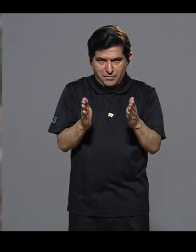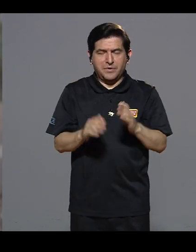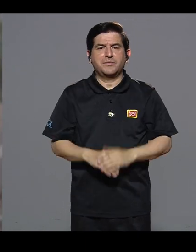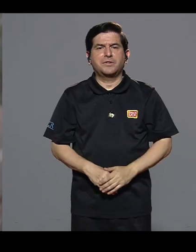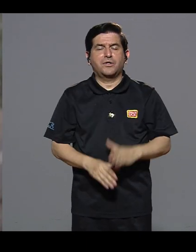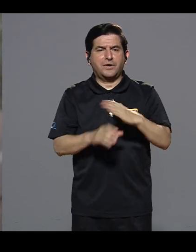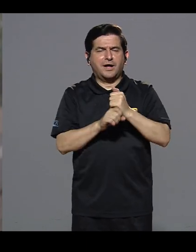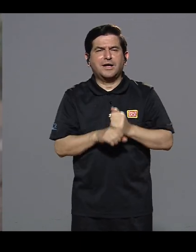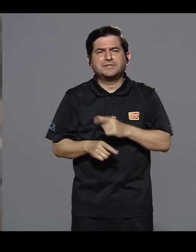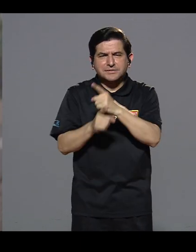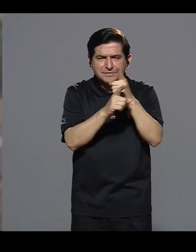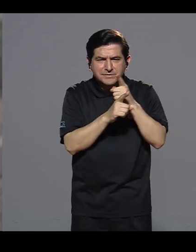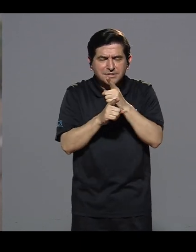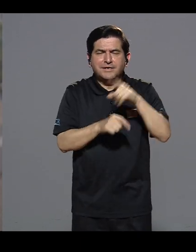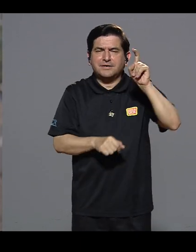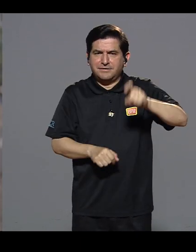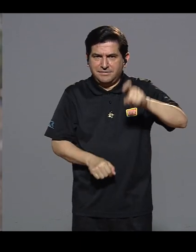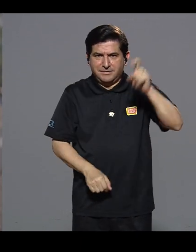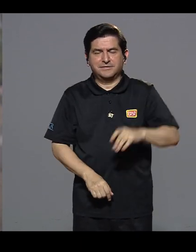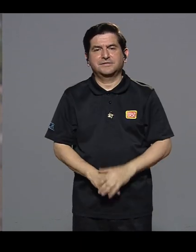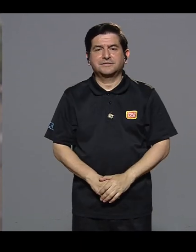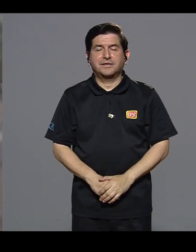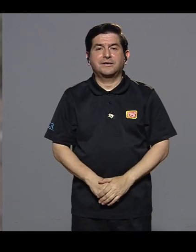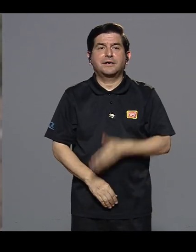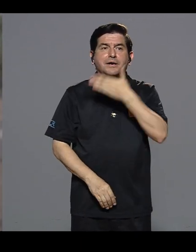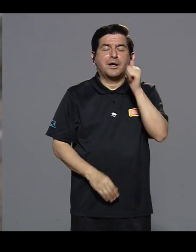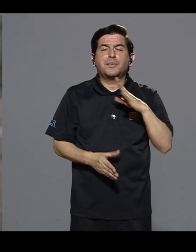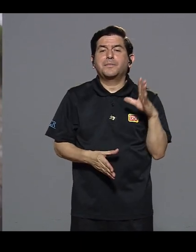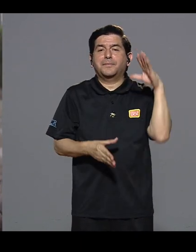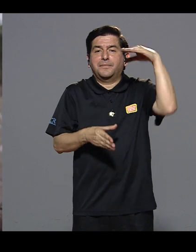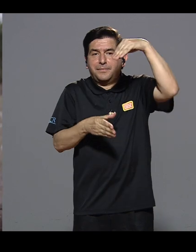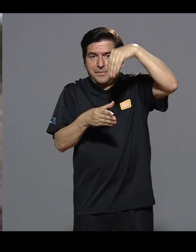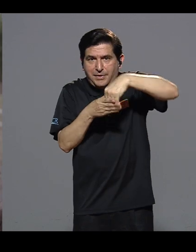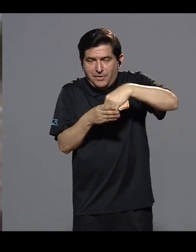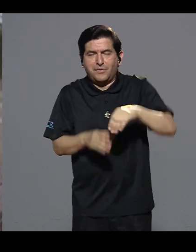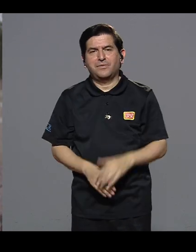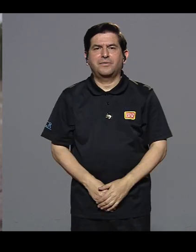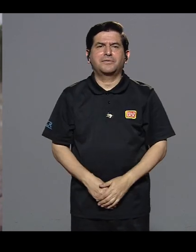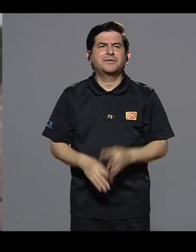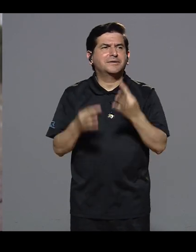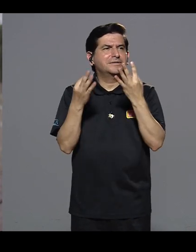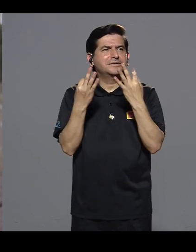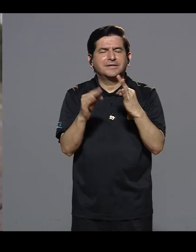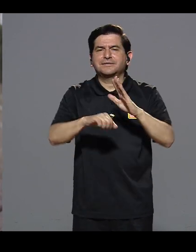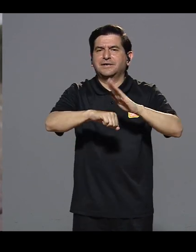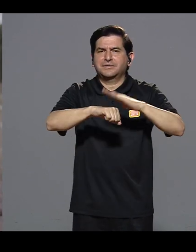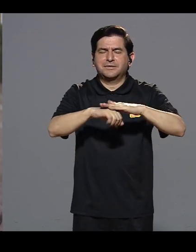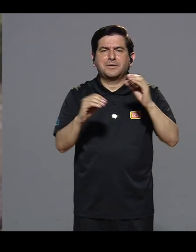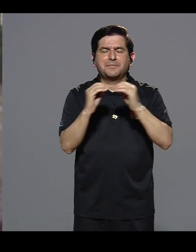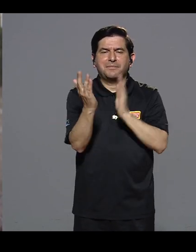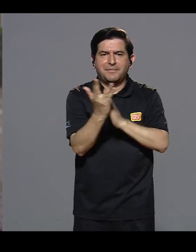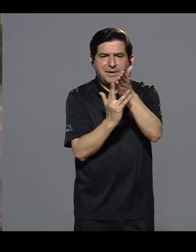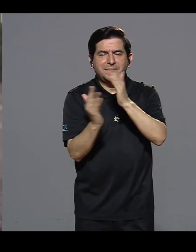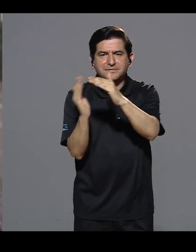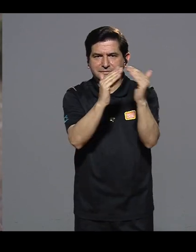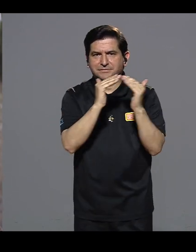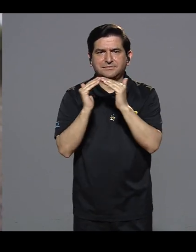lado programador podamos hacer las mejoras correspondientes para que haya una mejor inclusión para ir